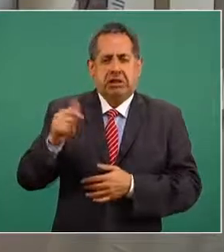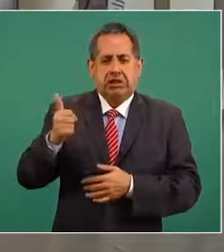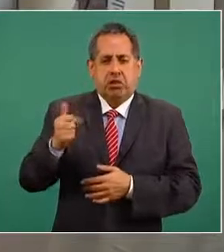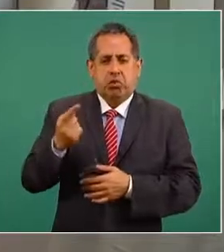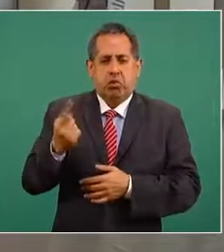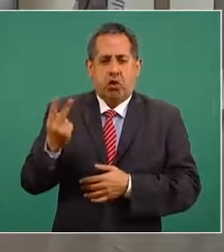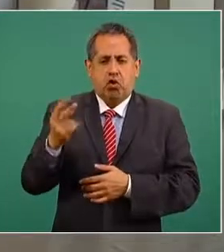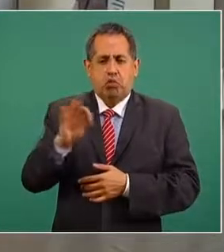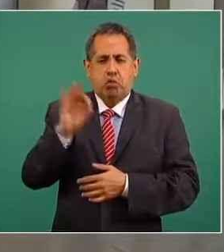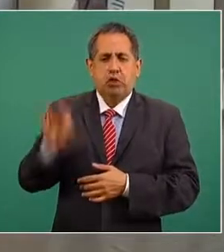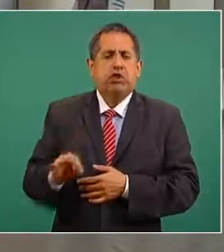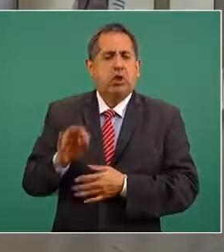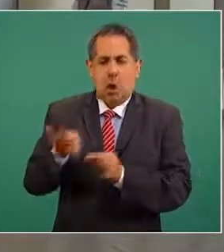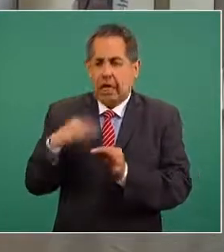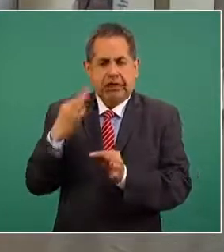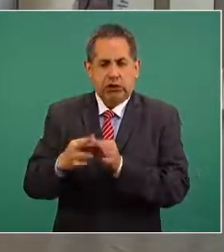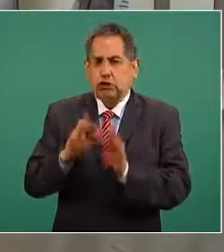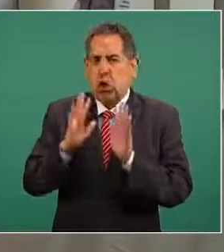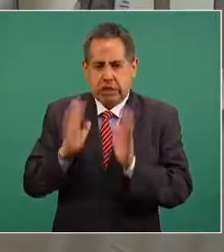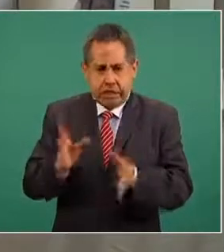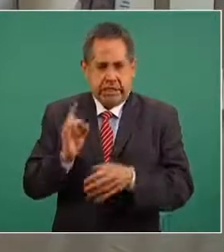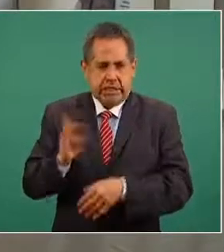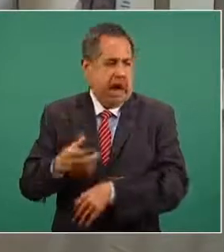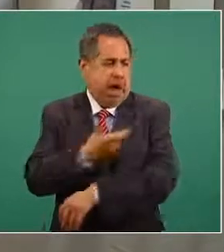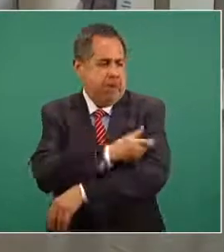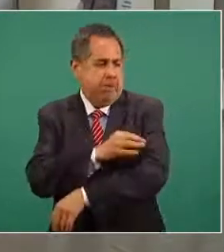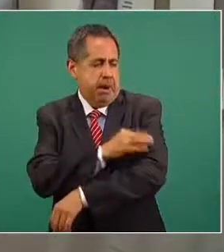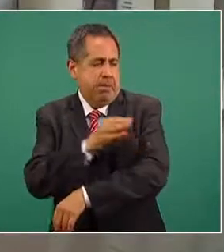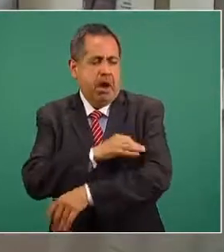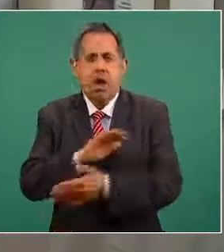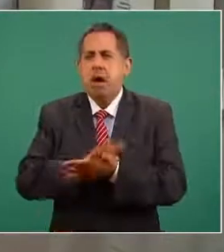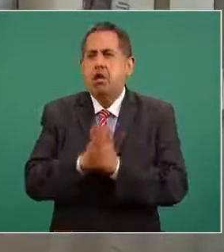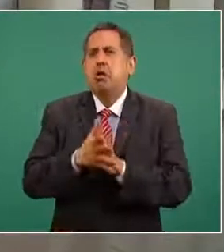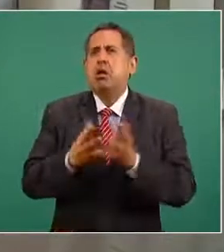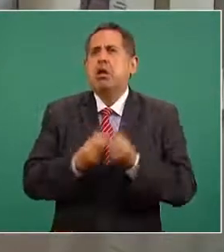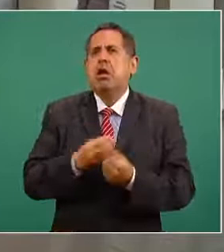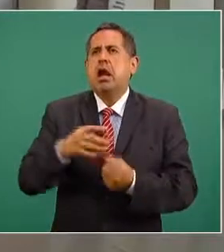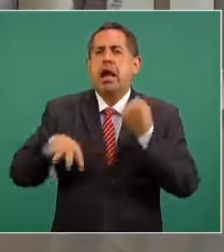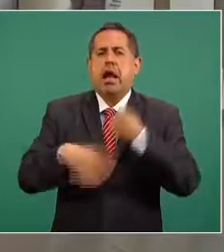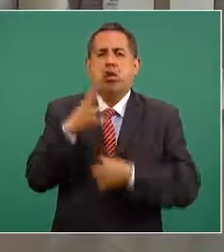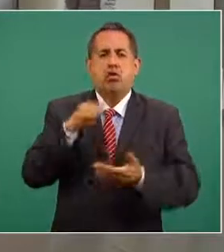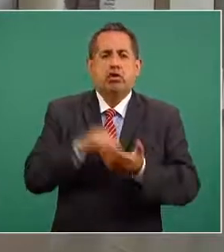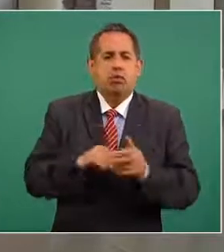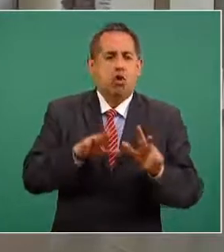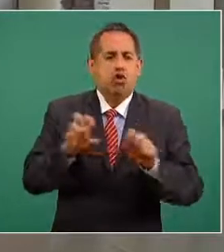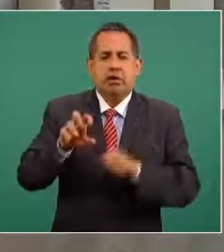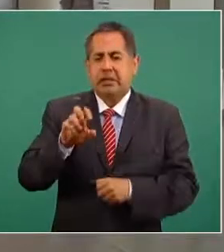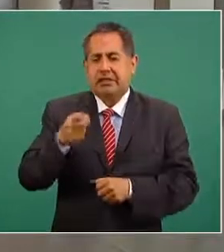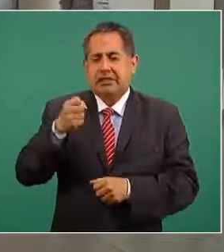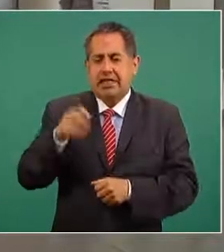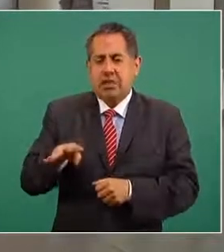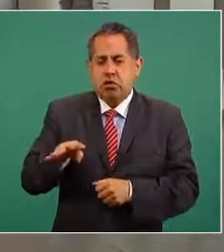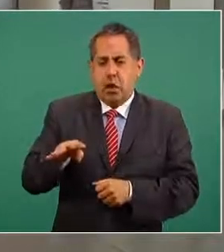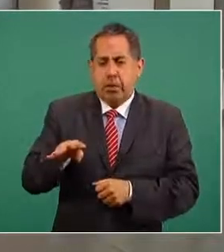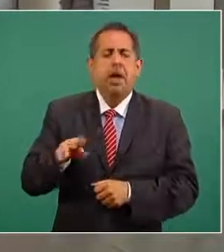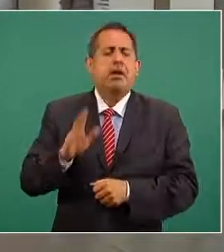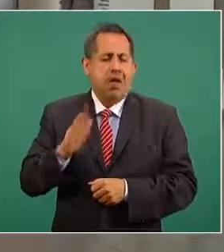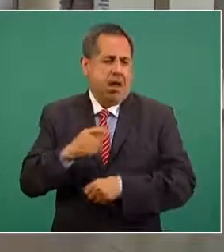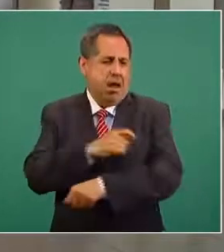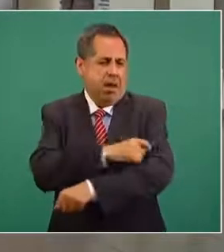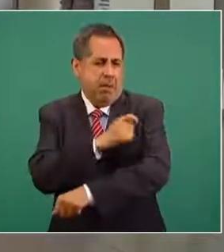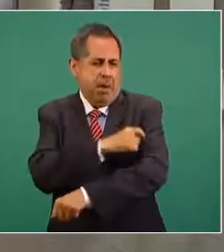.2% que traducido en número serían 14 mil 869 dosis